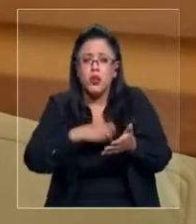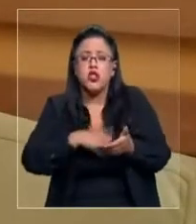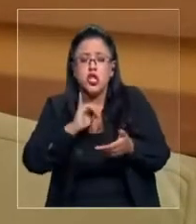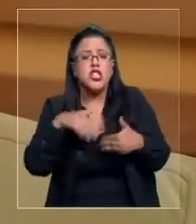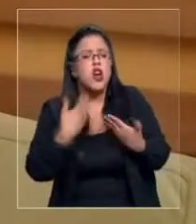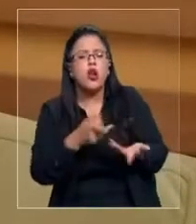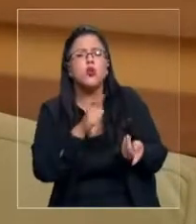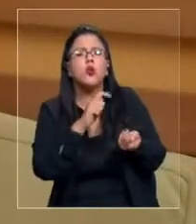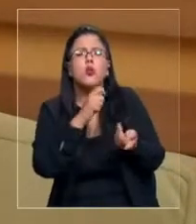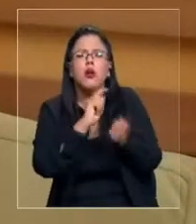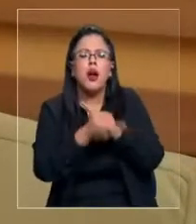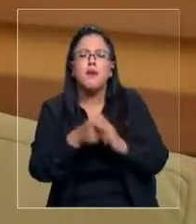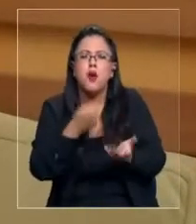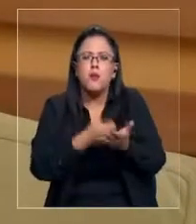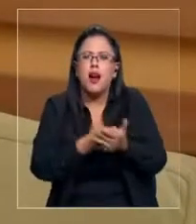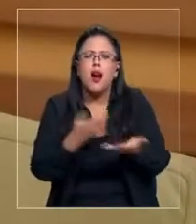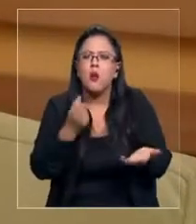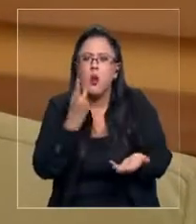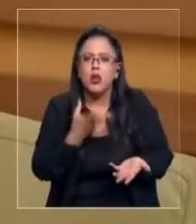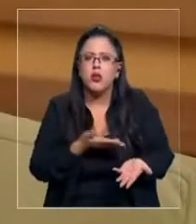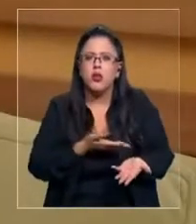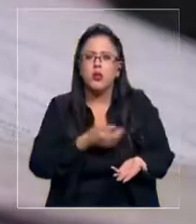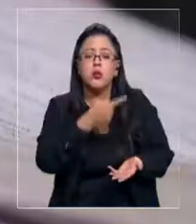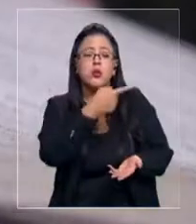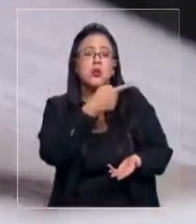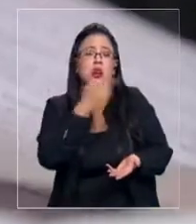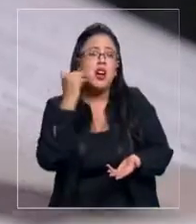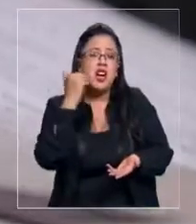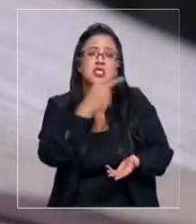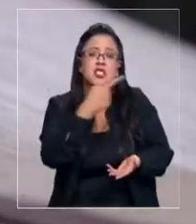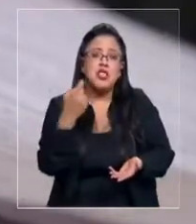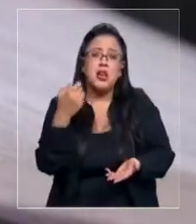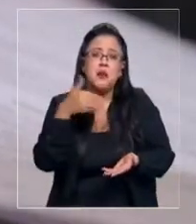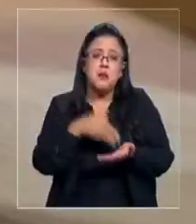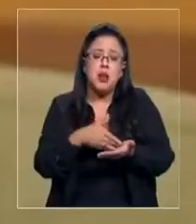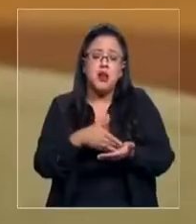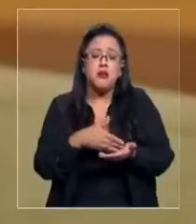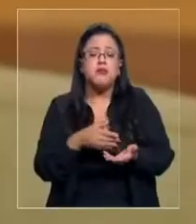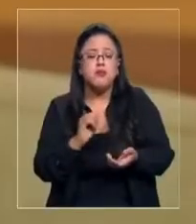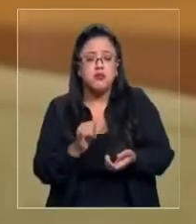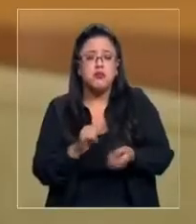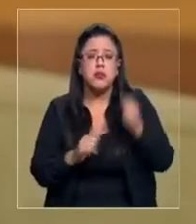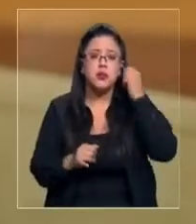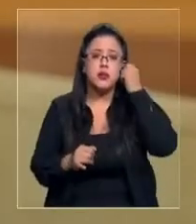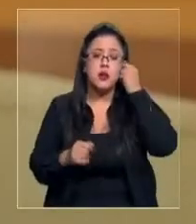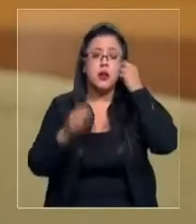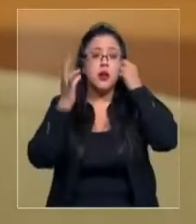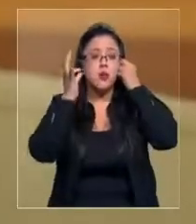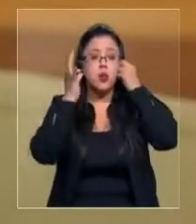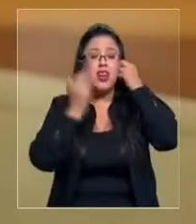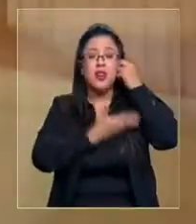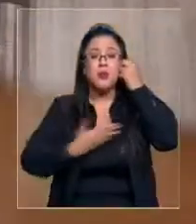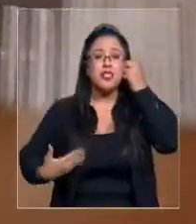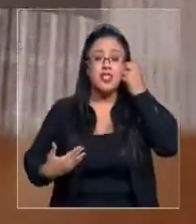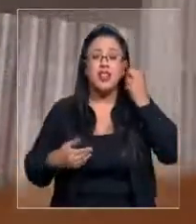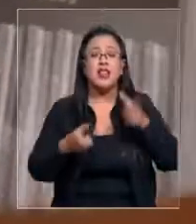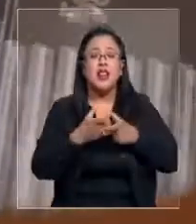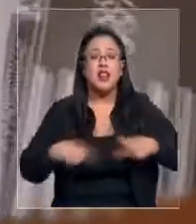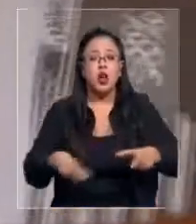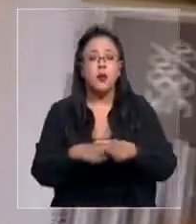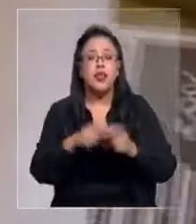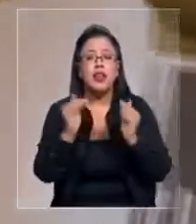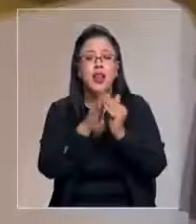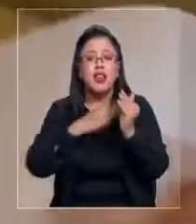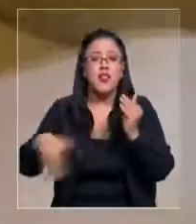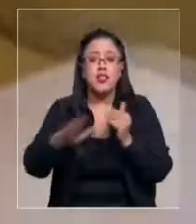mil pesos. Casi 100 mil pesos más. Exactamente. Marcia es la presidenta del comité de vecinos de este edificio. Dice que